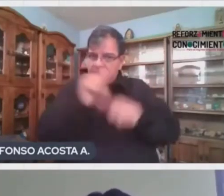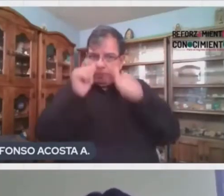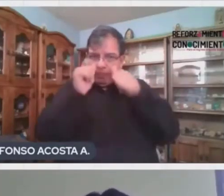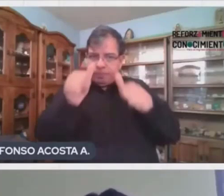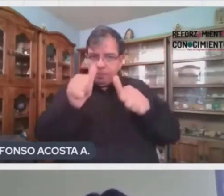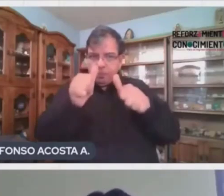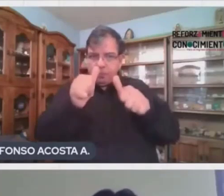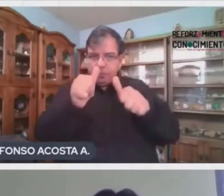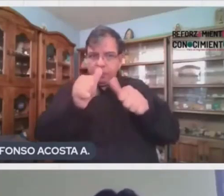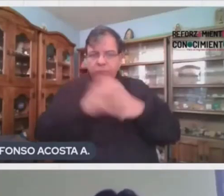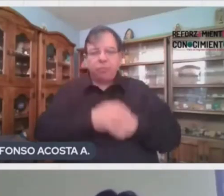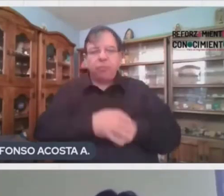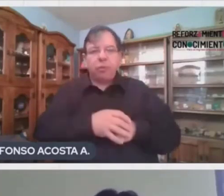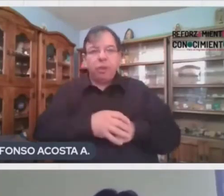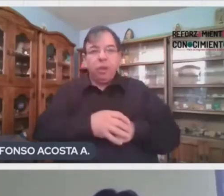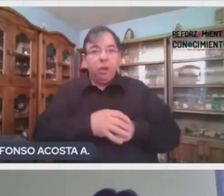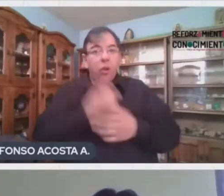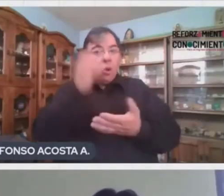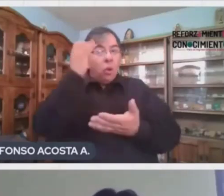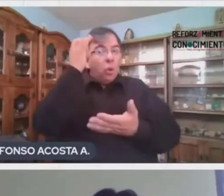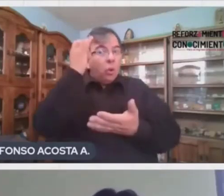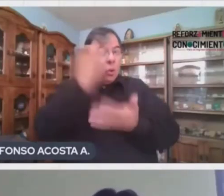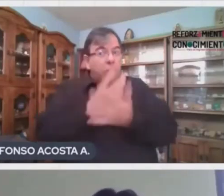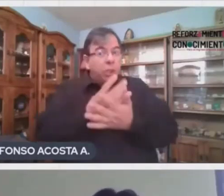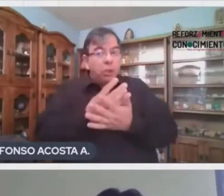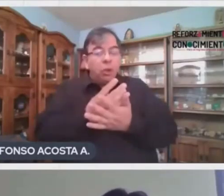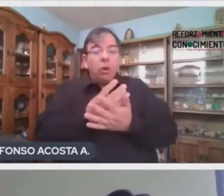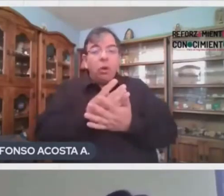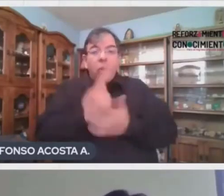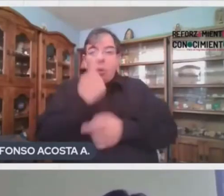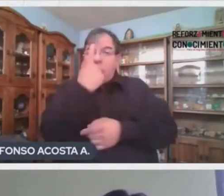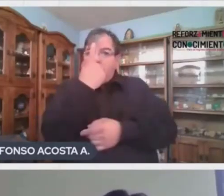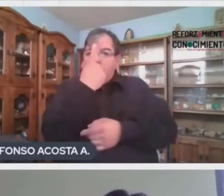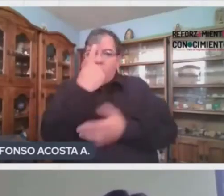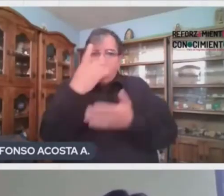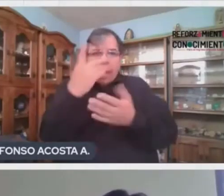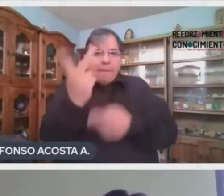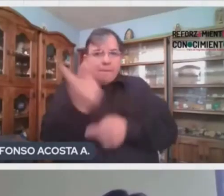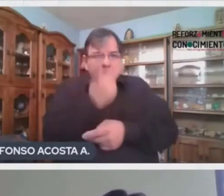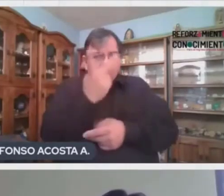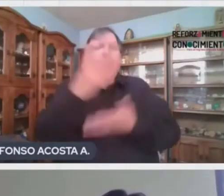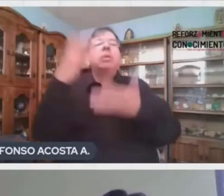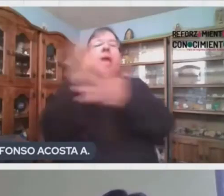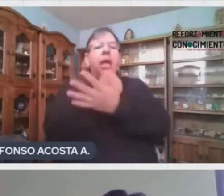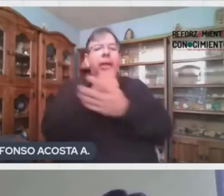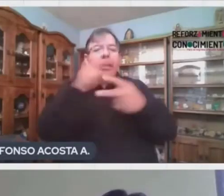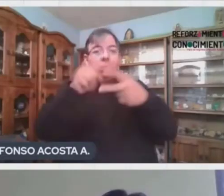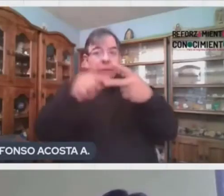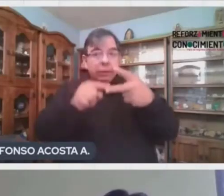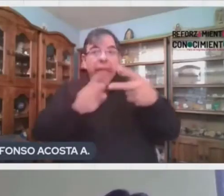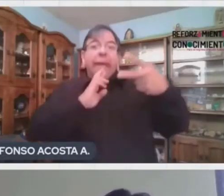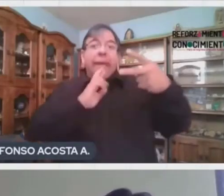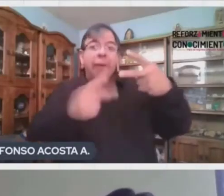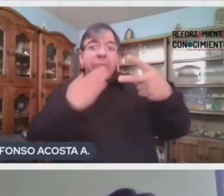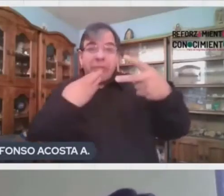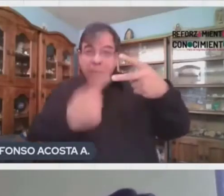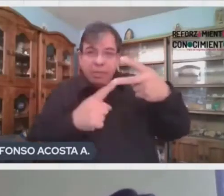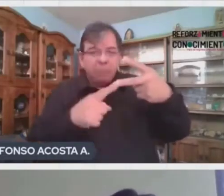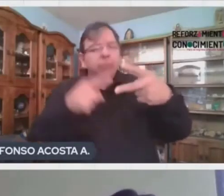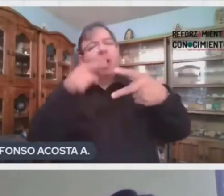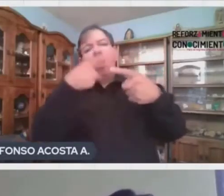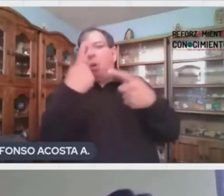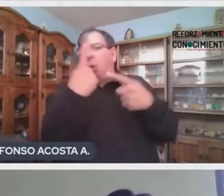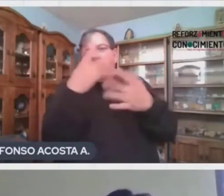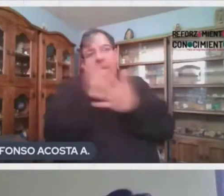Solo podrás salir ganador en una pregunta, Rito. Recuerda, esto quiere decir que aunque seas de los primeros tres en responder